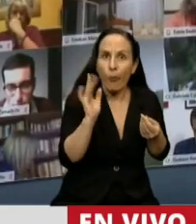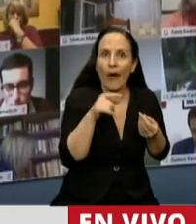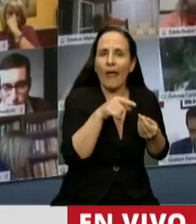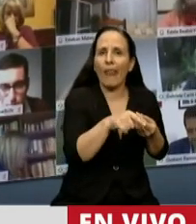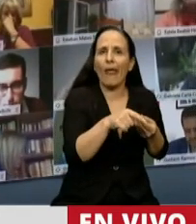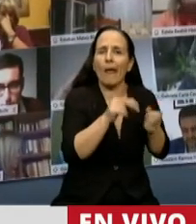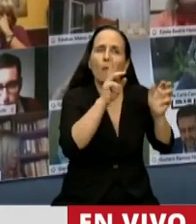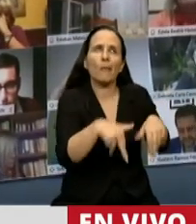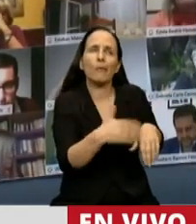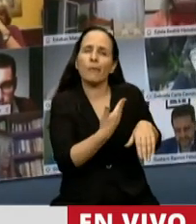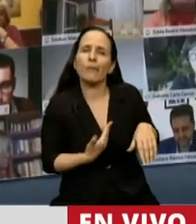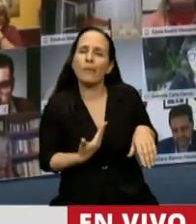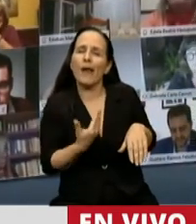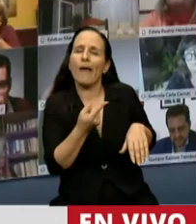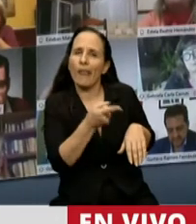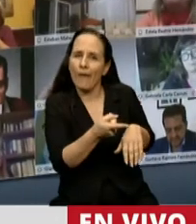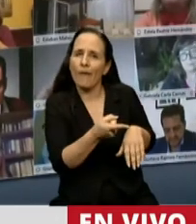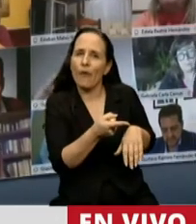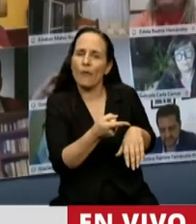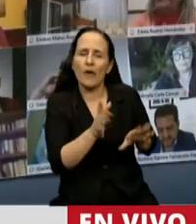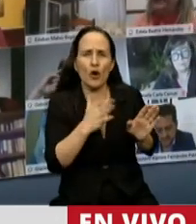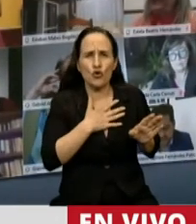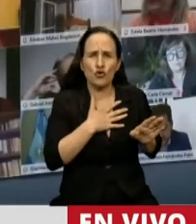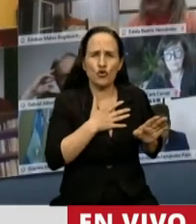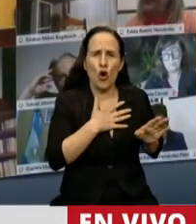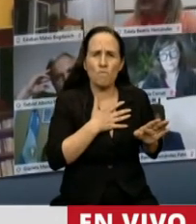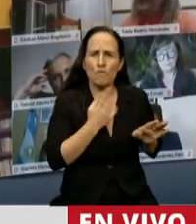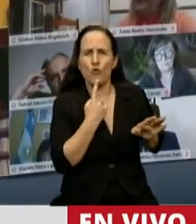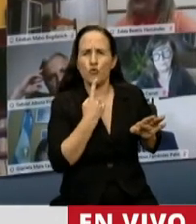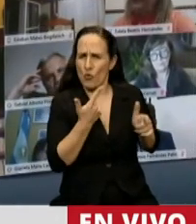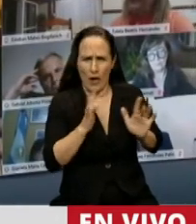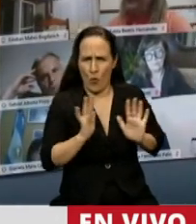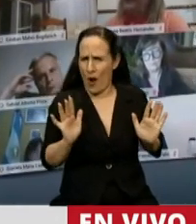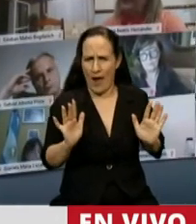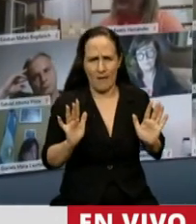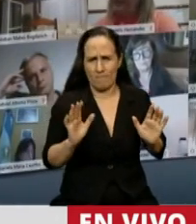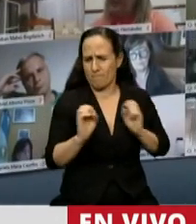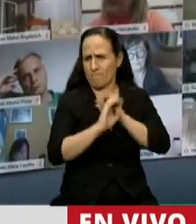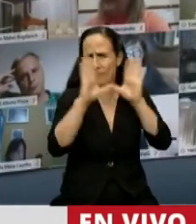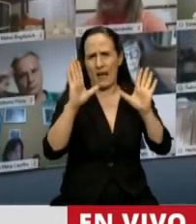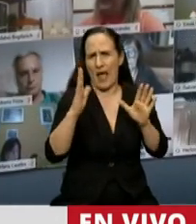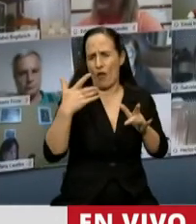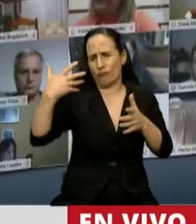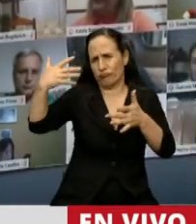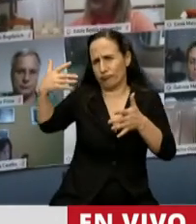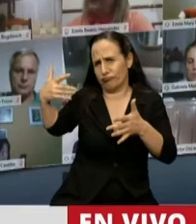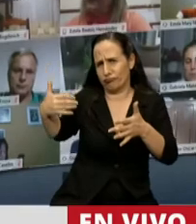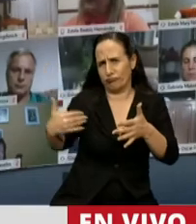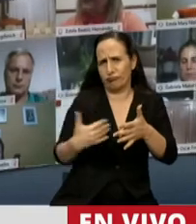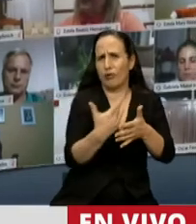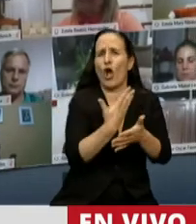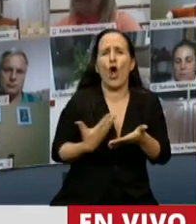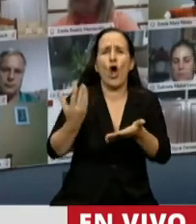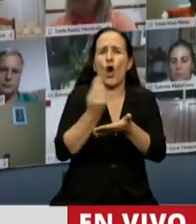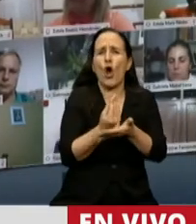allí políticas de Estado. No tengo dudas que todos los gobiernos a lo largo de la historia han estado